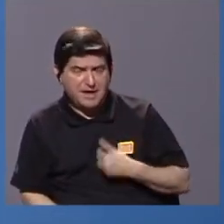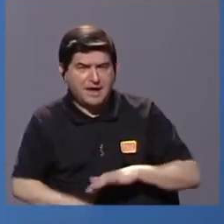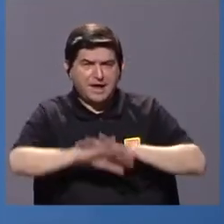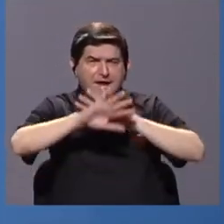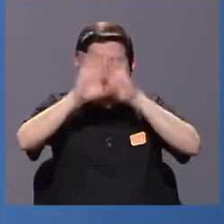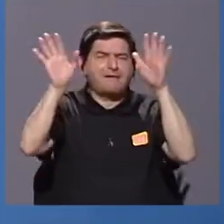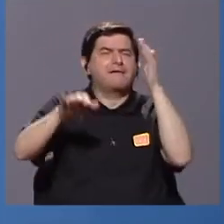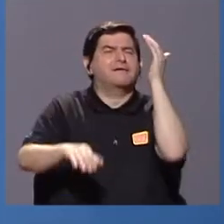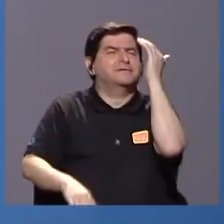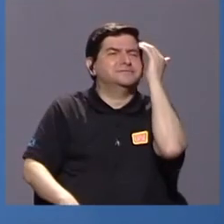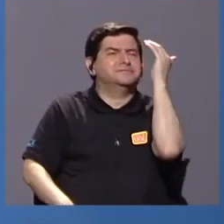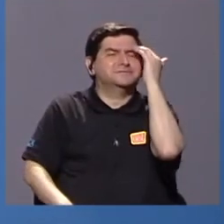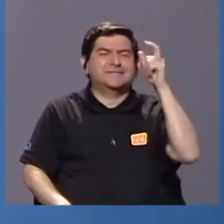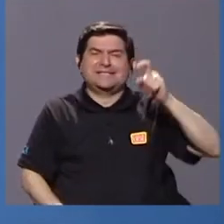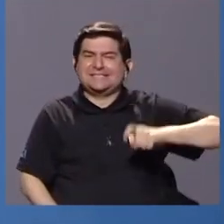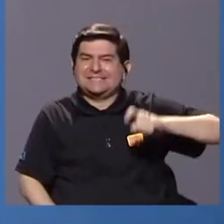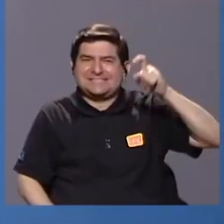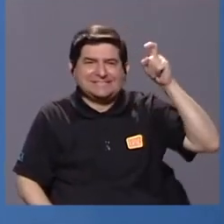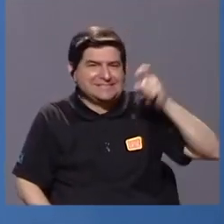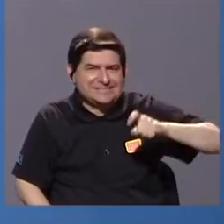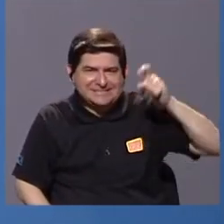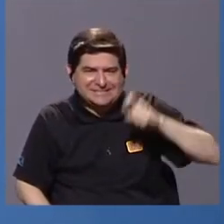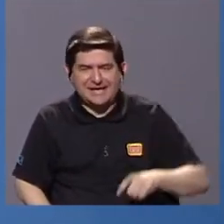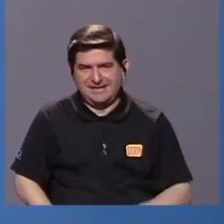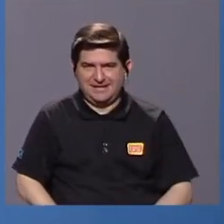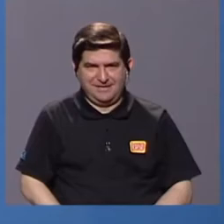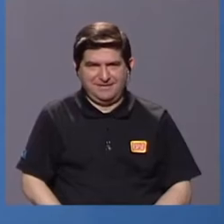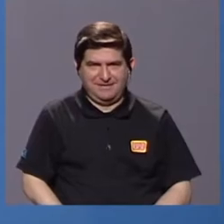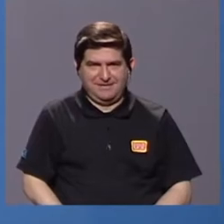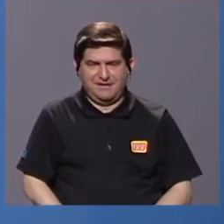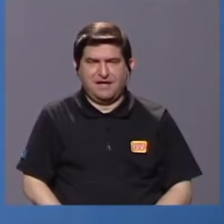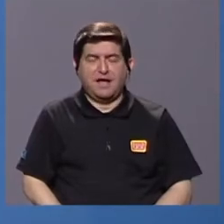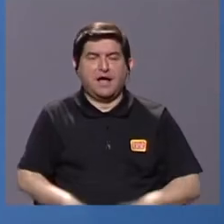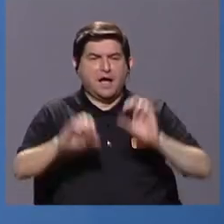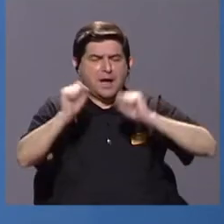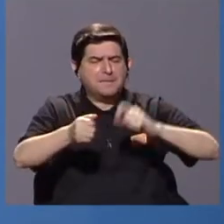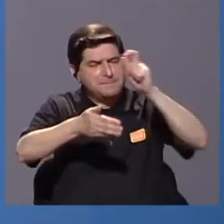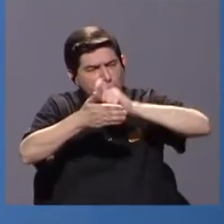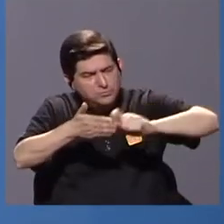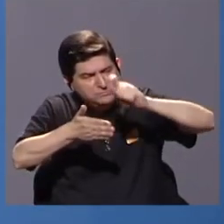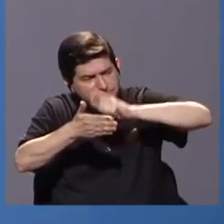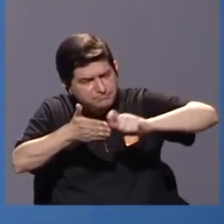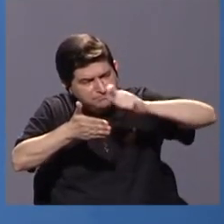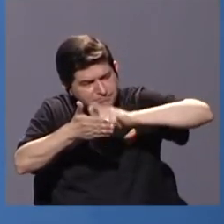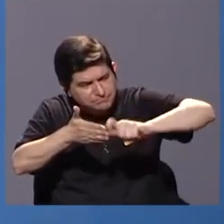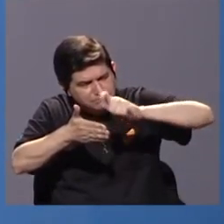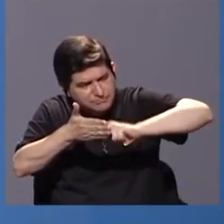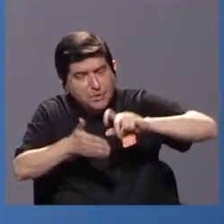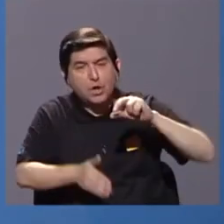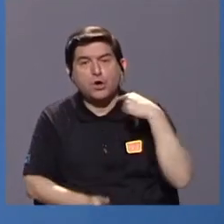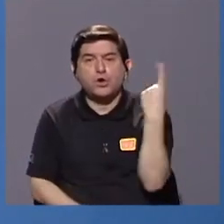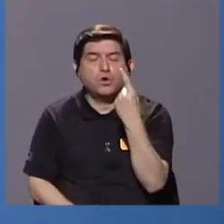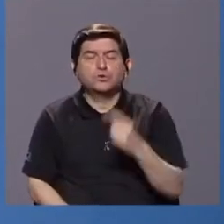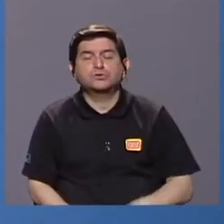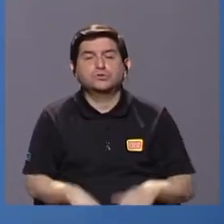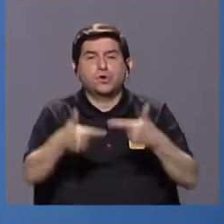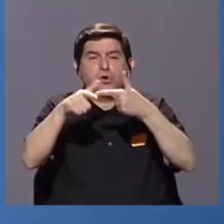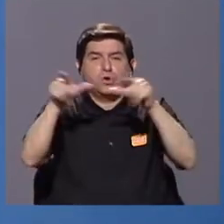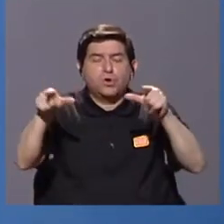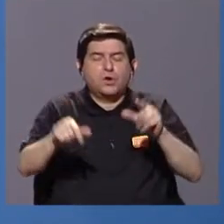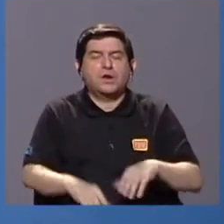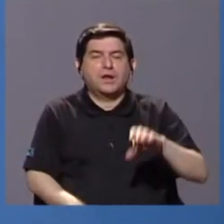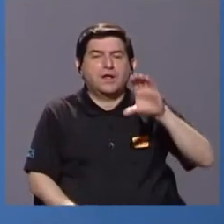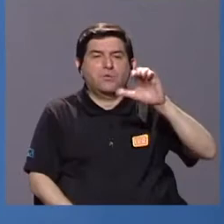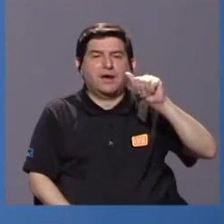conciencia de la necesidad imperiosa de poner por escrito no solo la lengua cabecar, sino